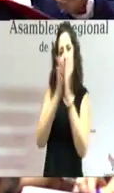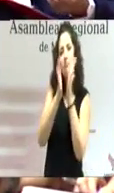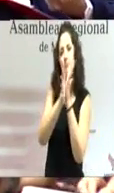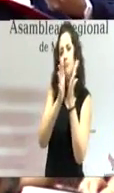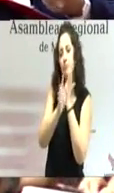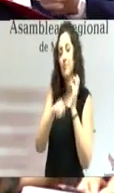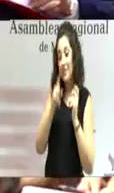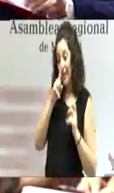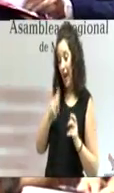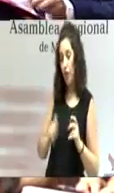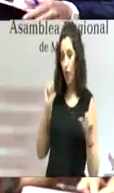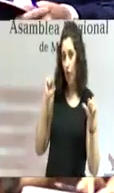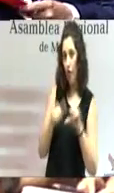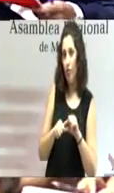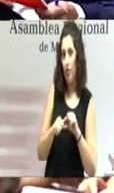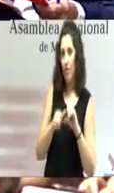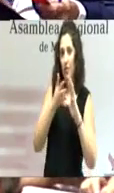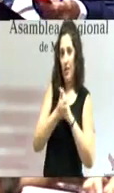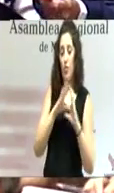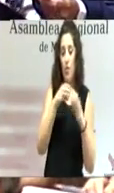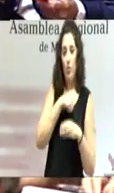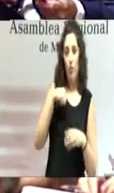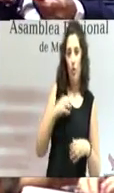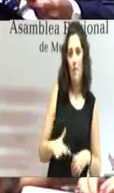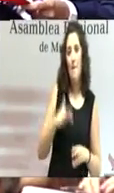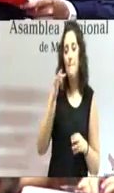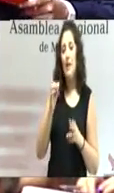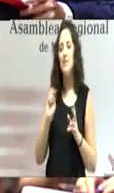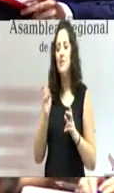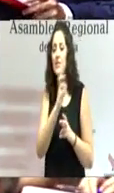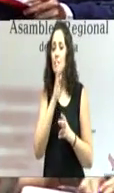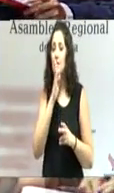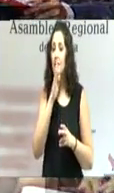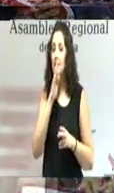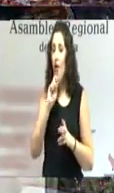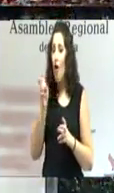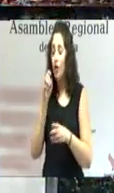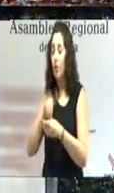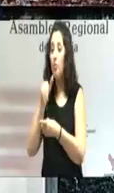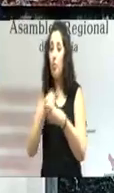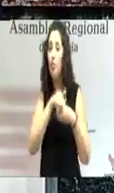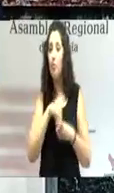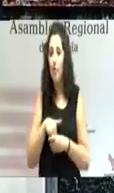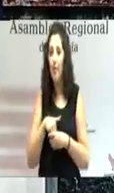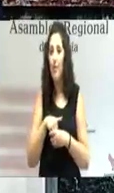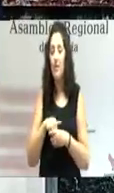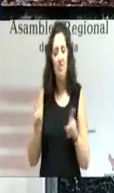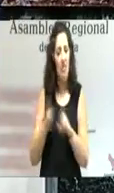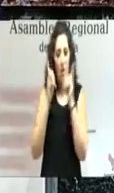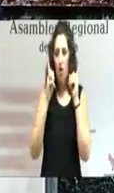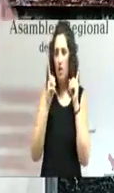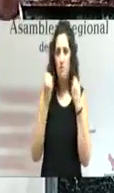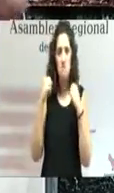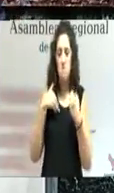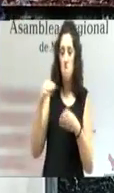comunidad, tanto a ellos como a quienes hace un año respaldaron otras opciones de gobierno. Para ellos también trabajamos sin descanso, para